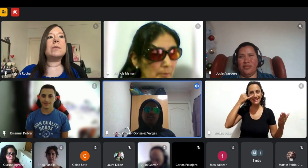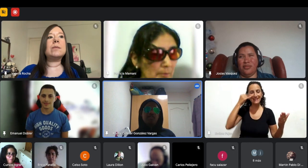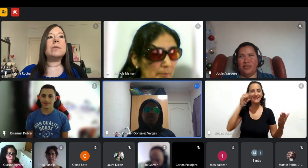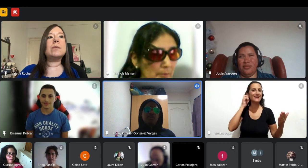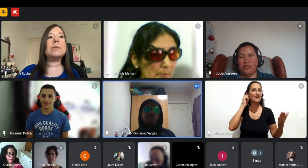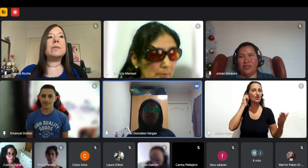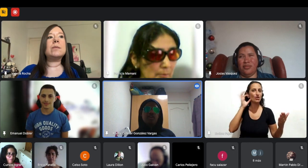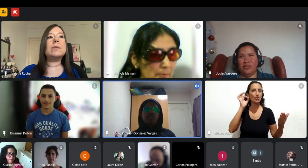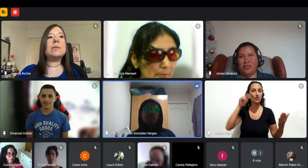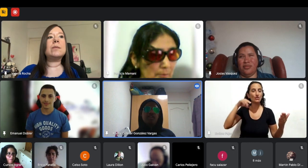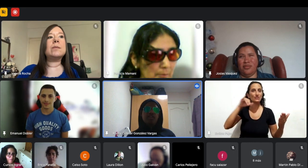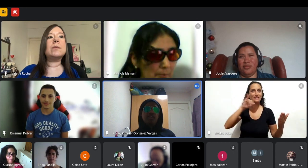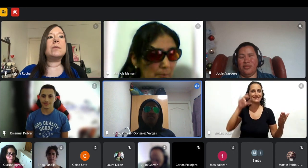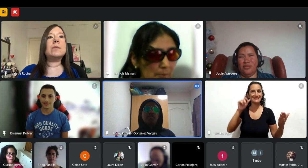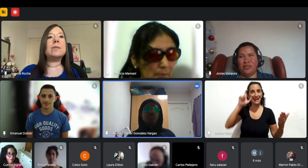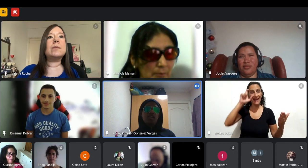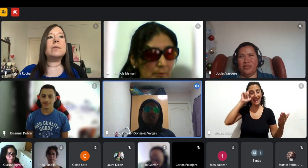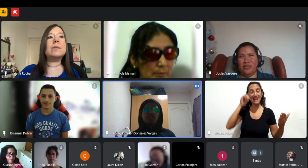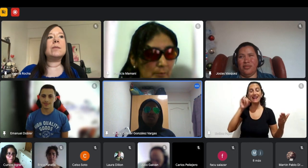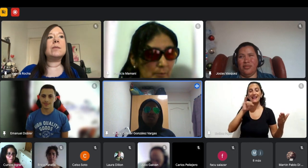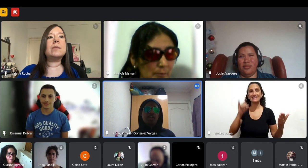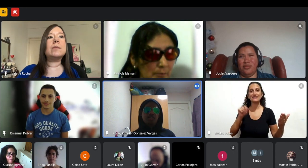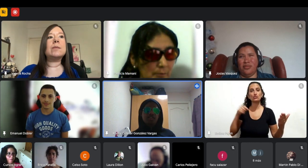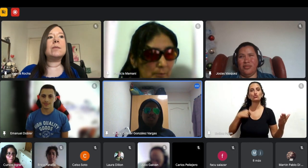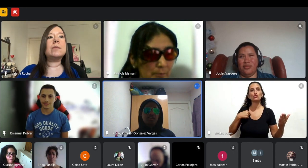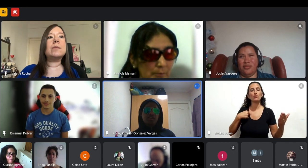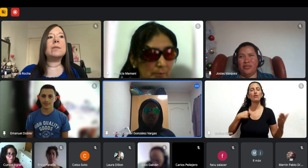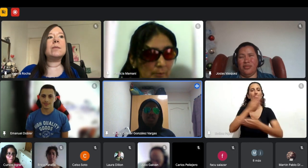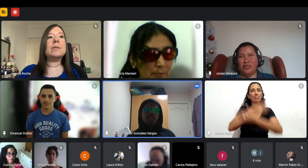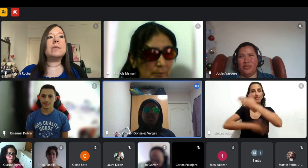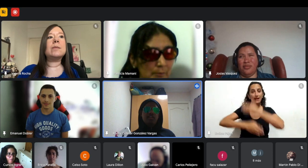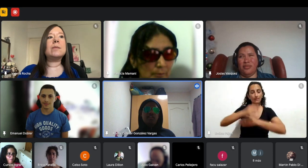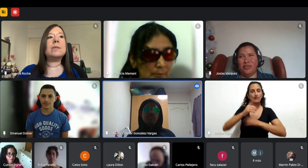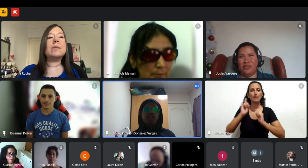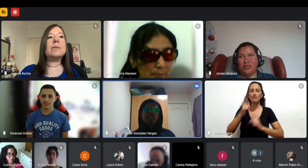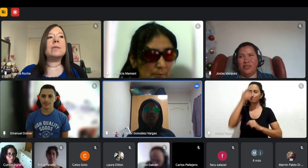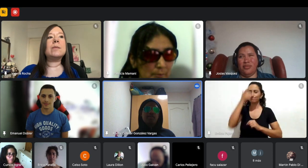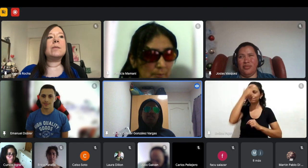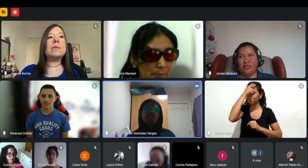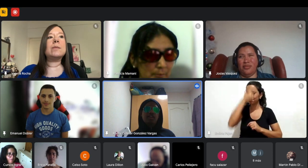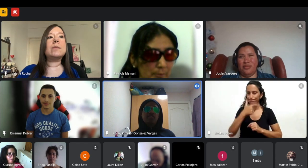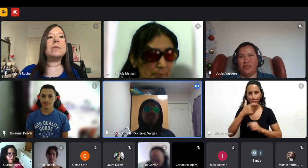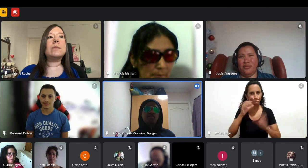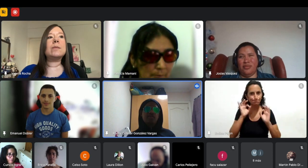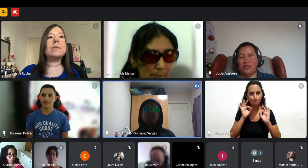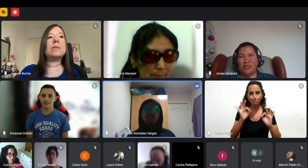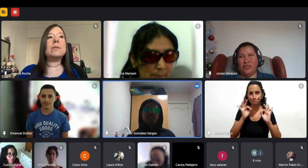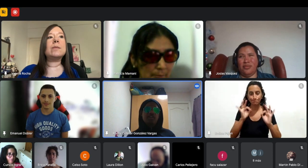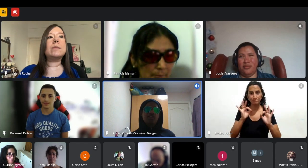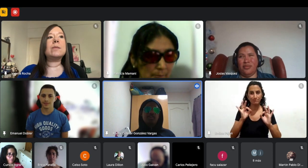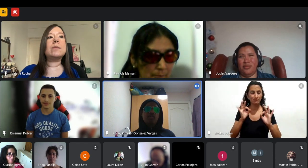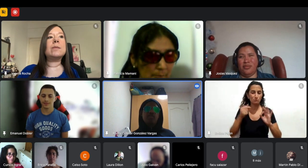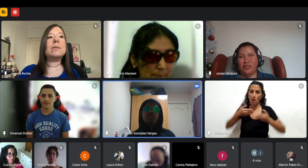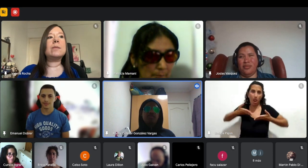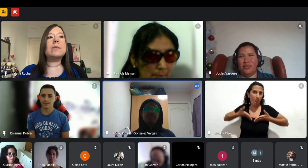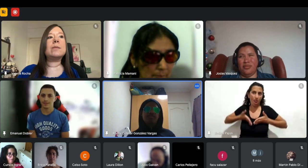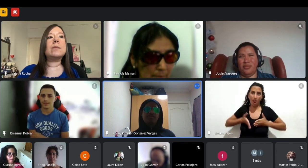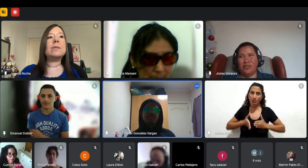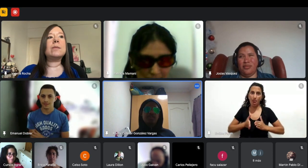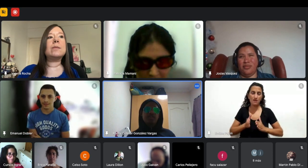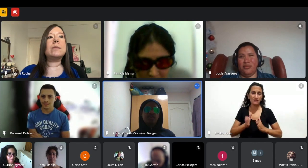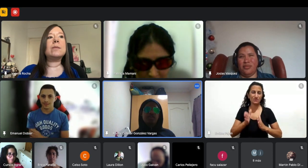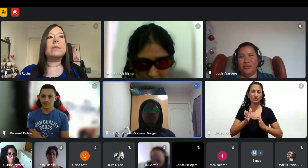discapacidad más concretamente visual total adquirir prácticamente desde que nací porque nací con